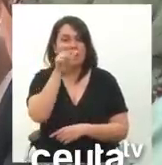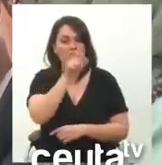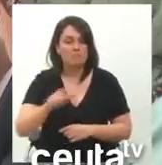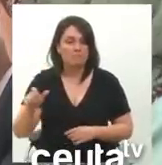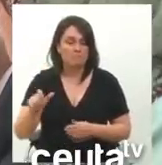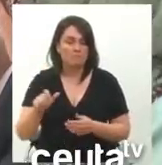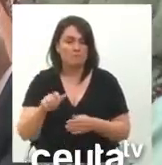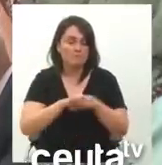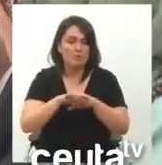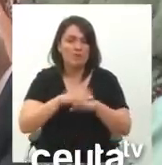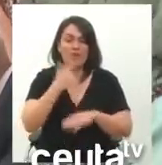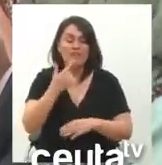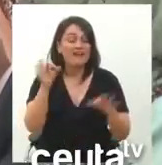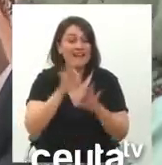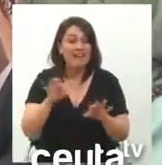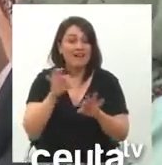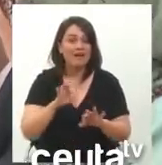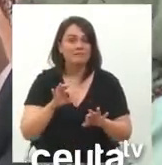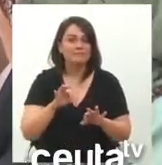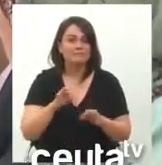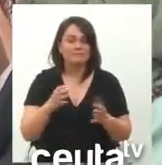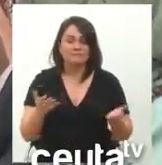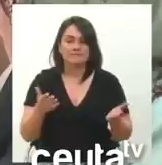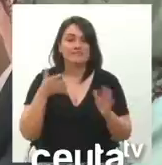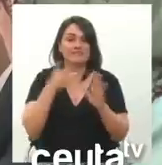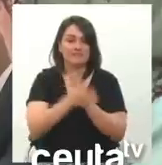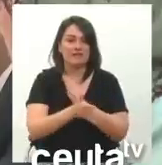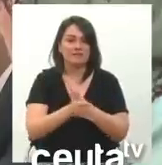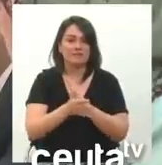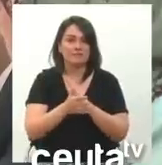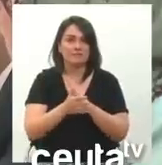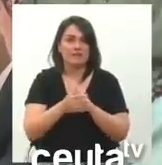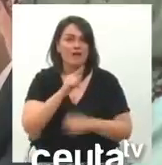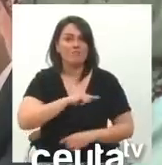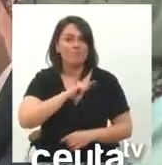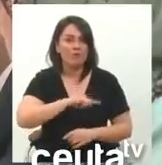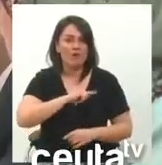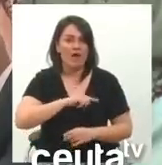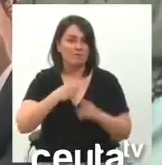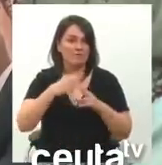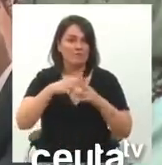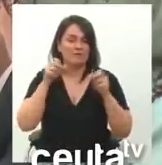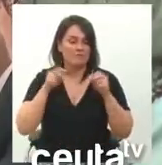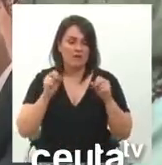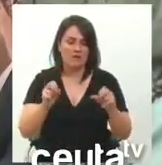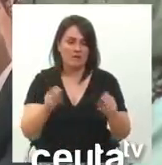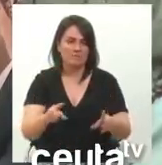respecto, no es más que un ejemplo de la degradación política y moral que nos empuja el marco reaccionario.